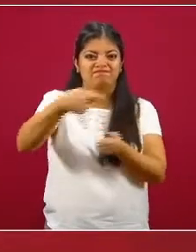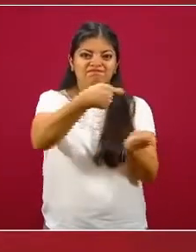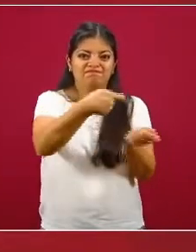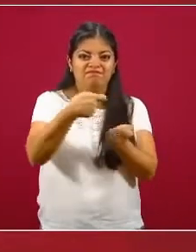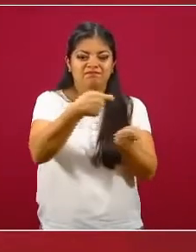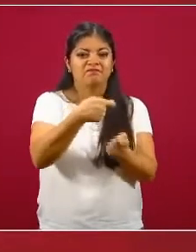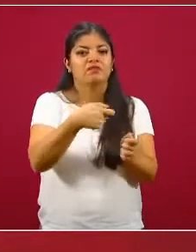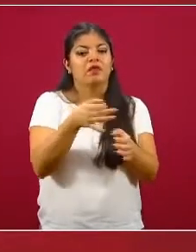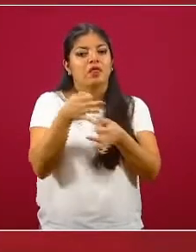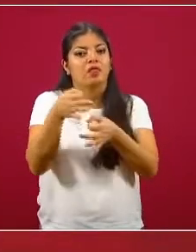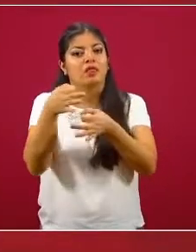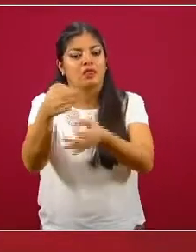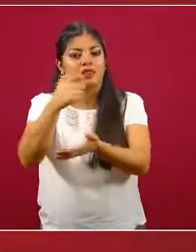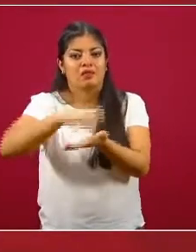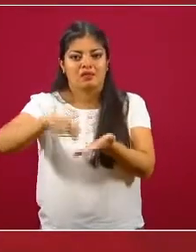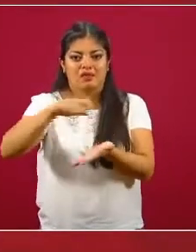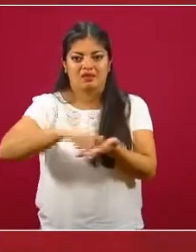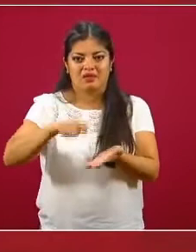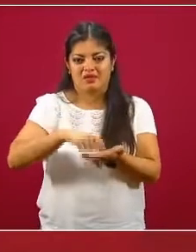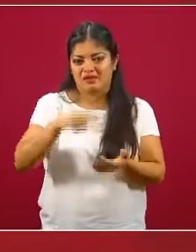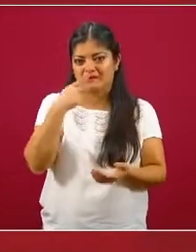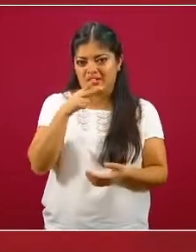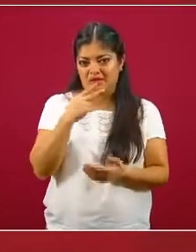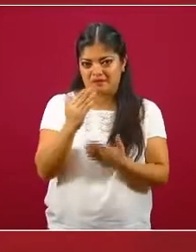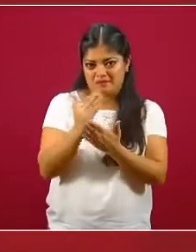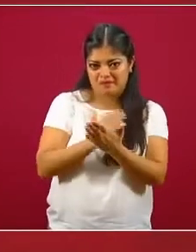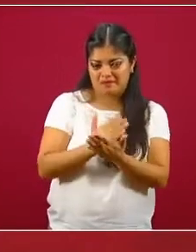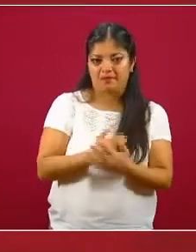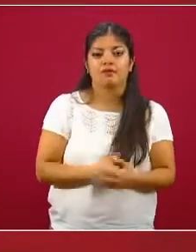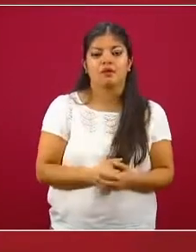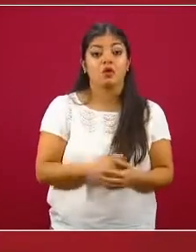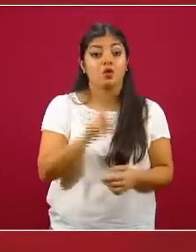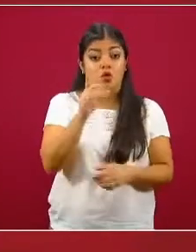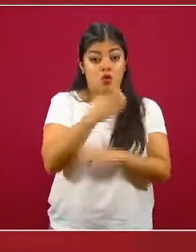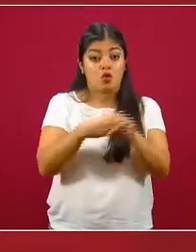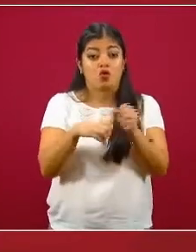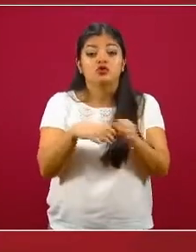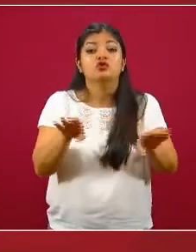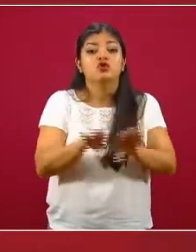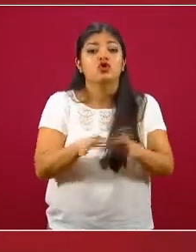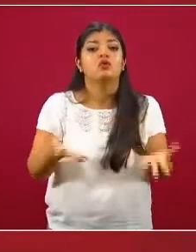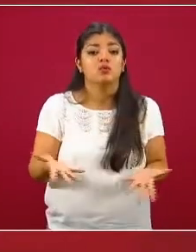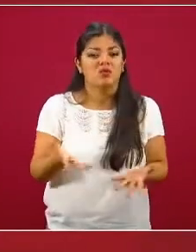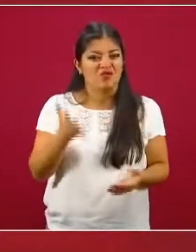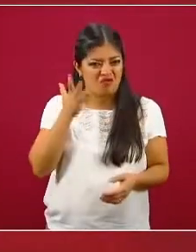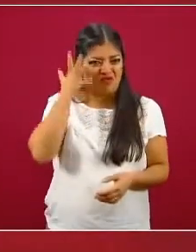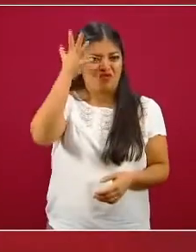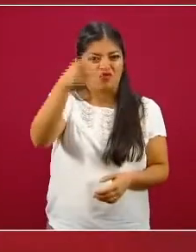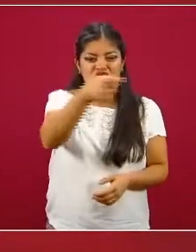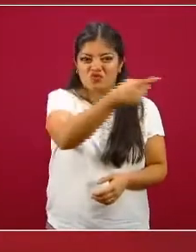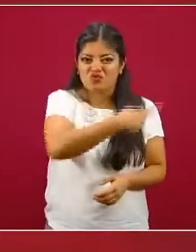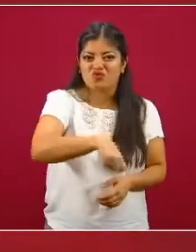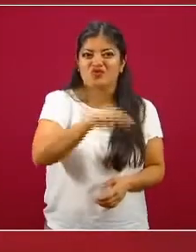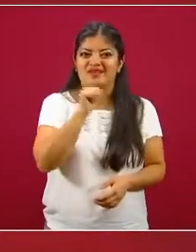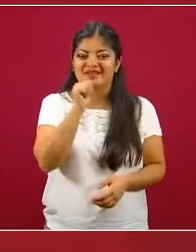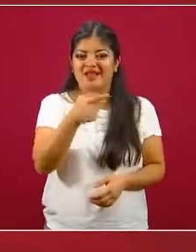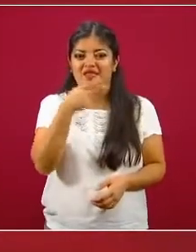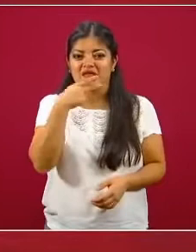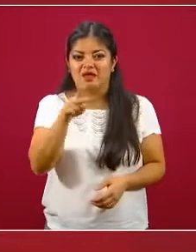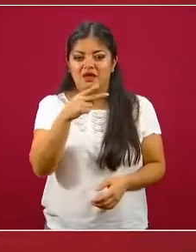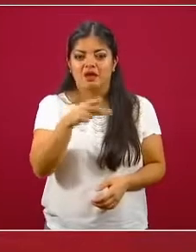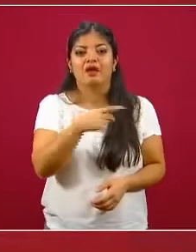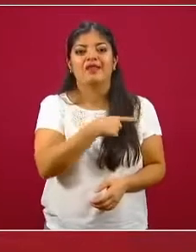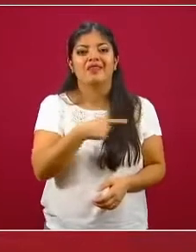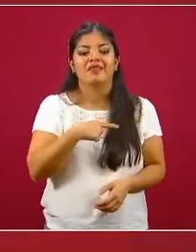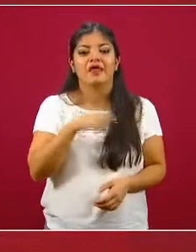las industrias tabacaleras y otras industrias relacionadas. Un aspecto fundamental para conseguir tener futuras generaciones libres de tabaco es la